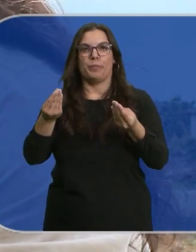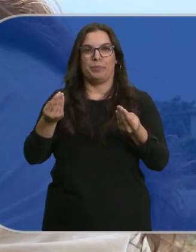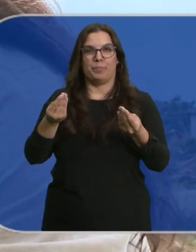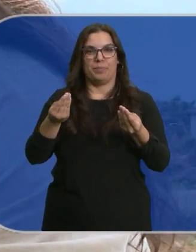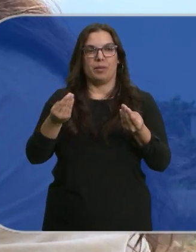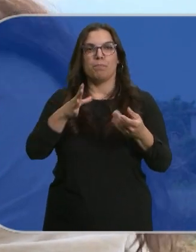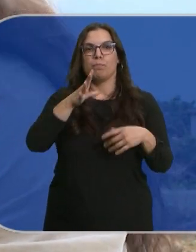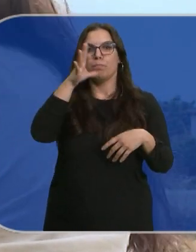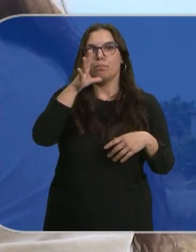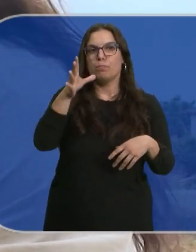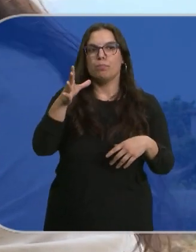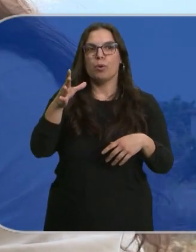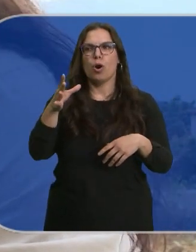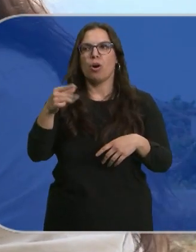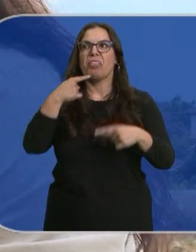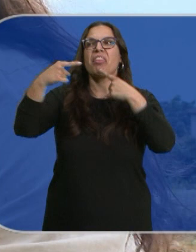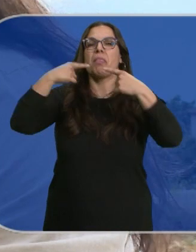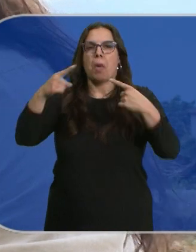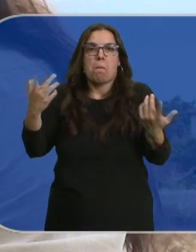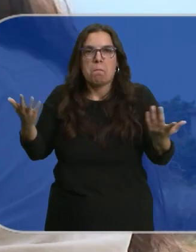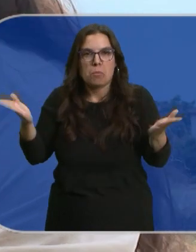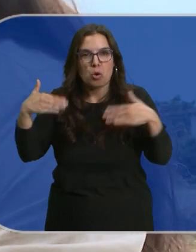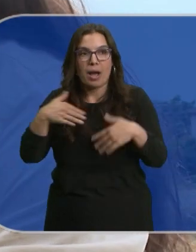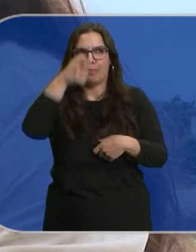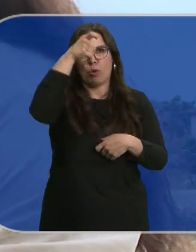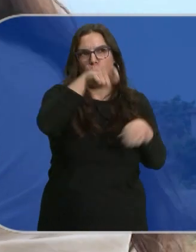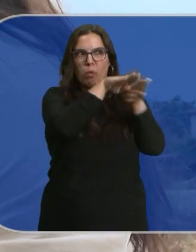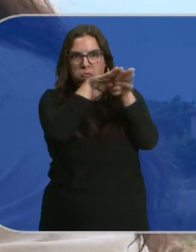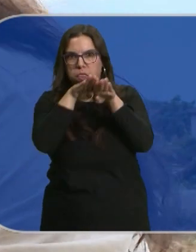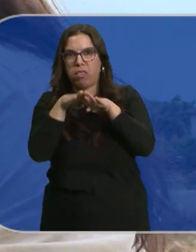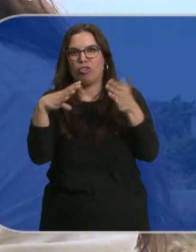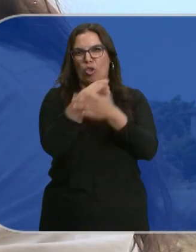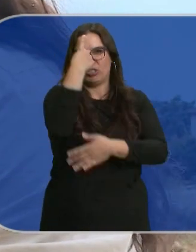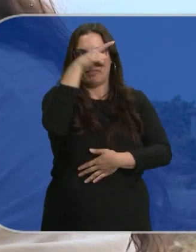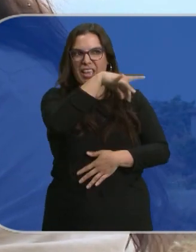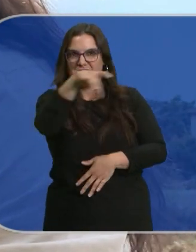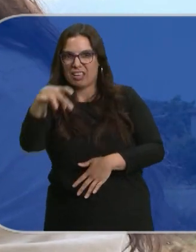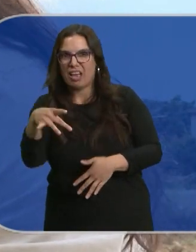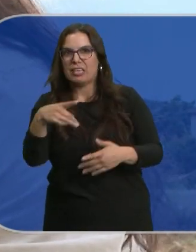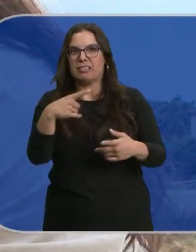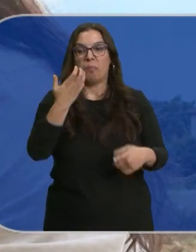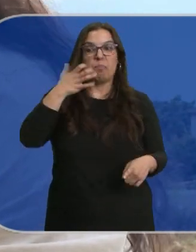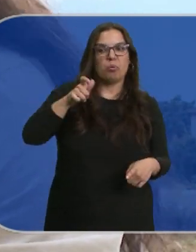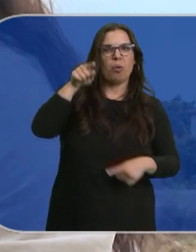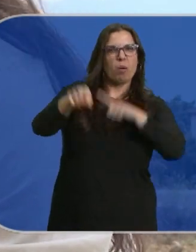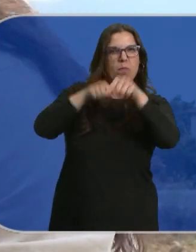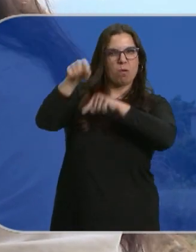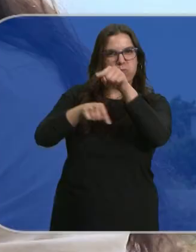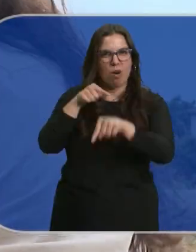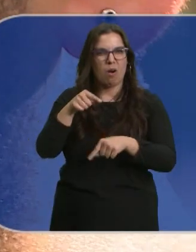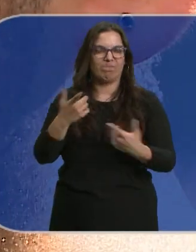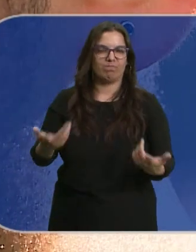no existe tanto el que dirán y en los pueblos pequeños pues todos nos conocemos, entonces el diferente siempre es más